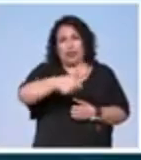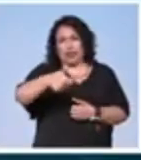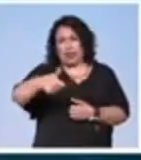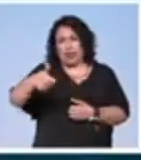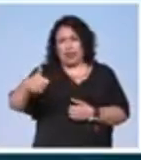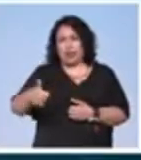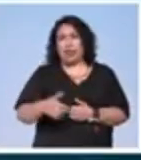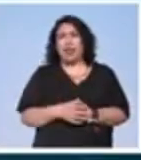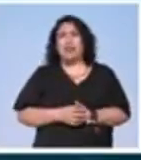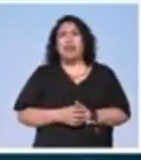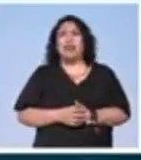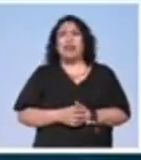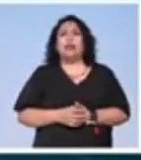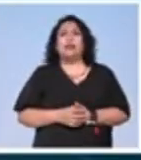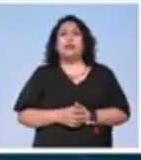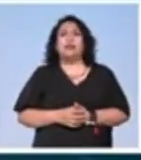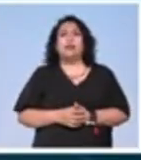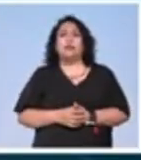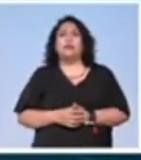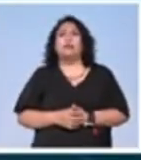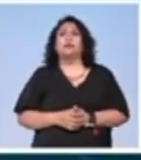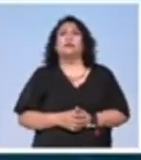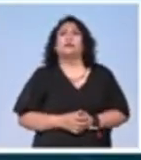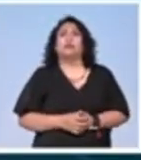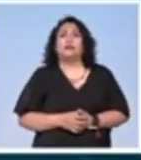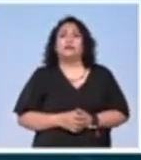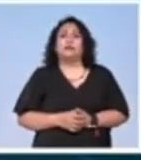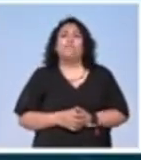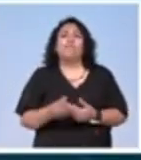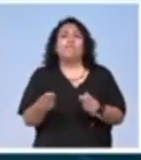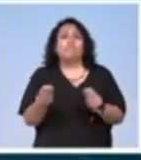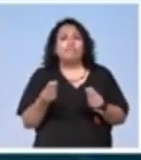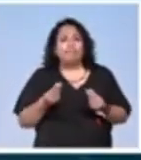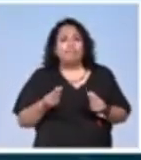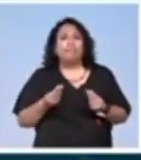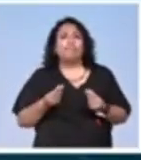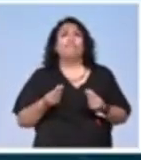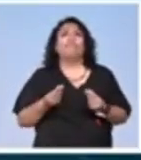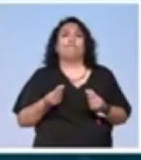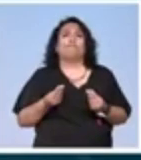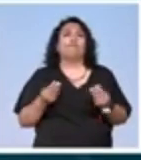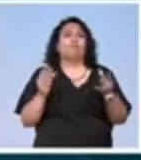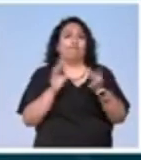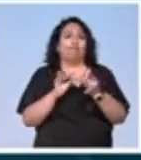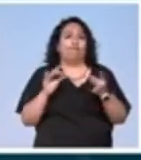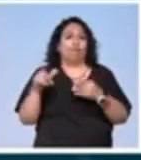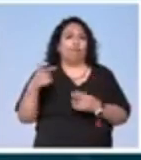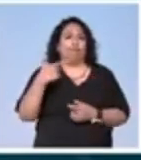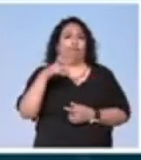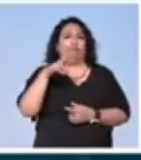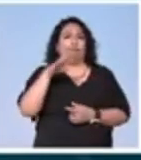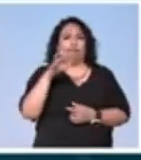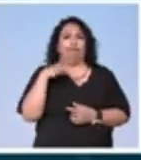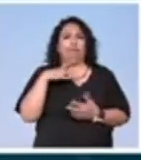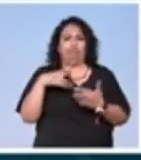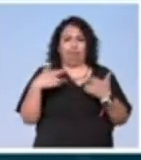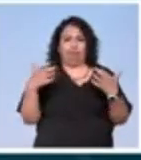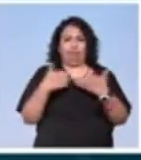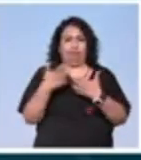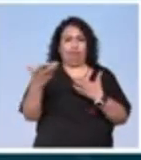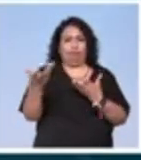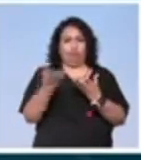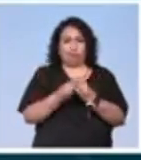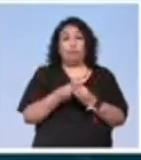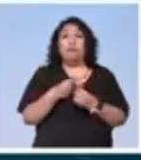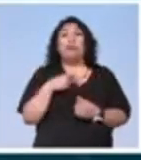nos dio como una parte, nos habló de Grace desde su relación con ella,